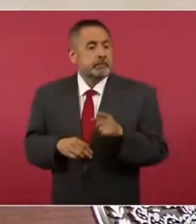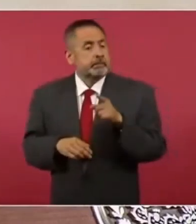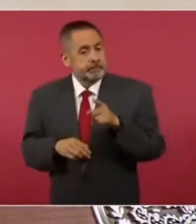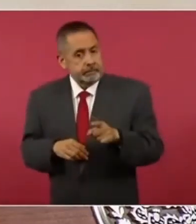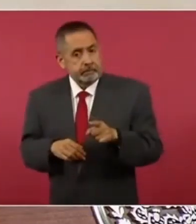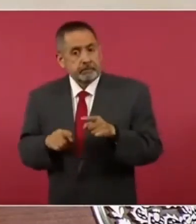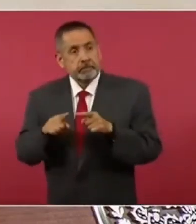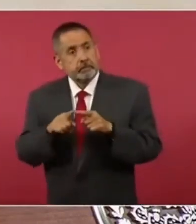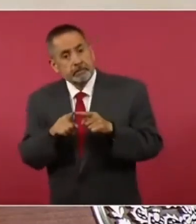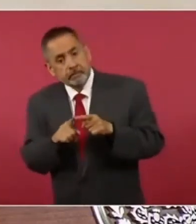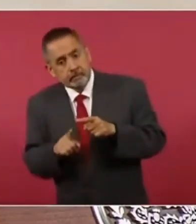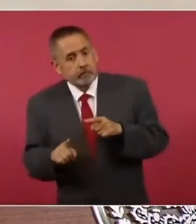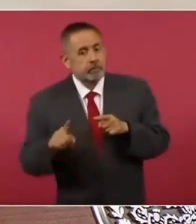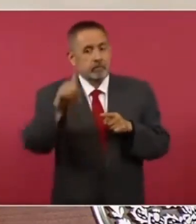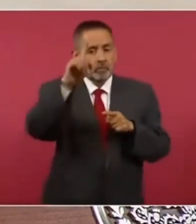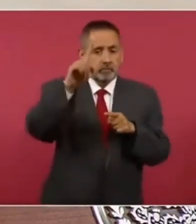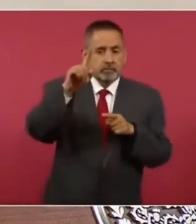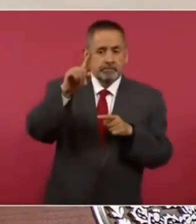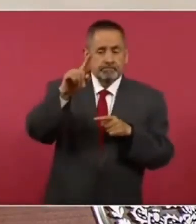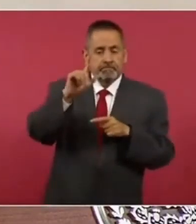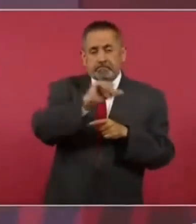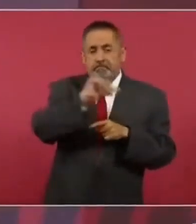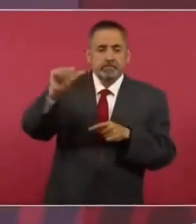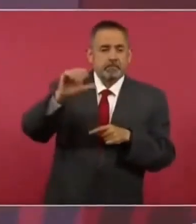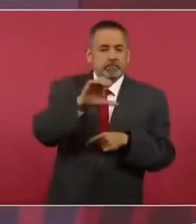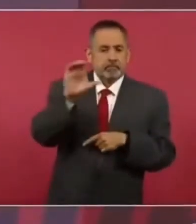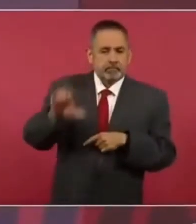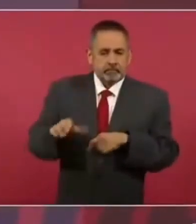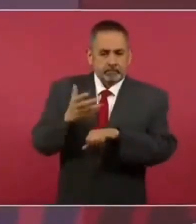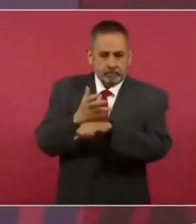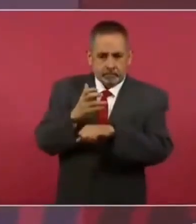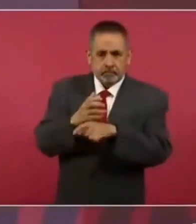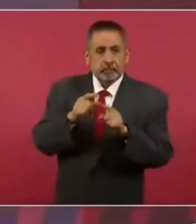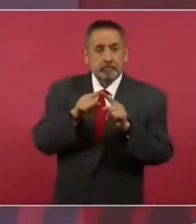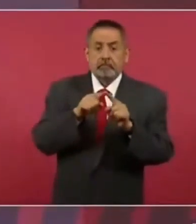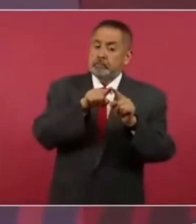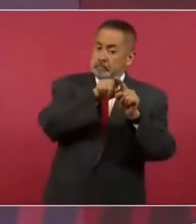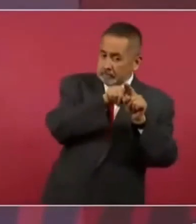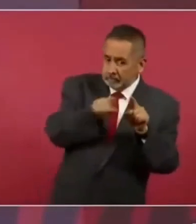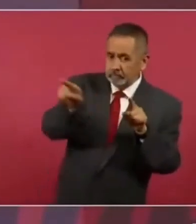hasta Chicago y Nueva York.